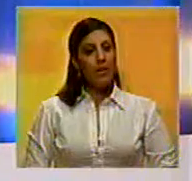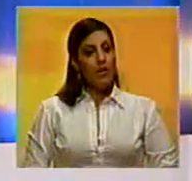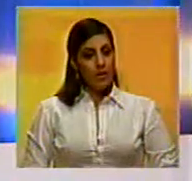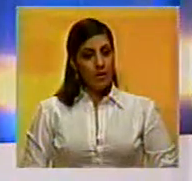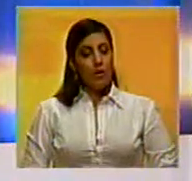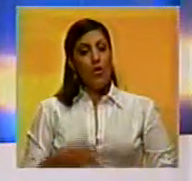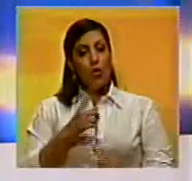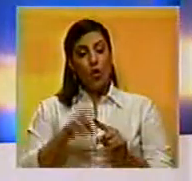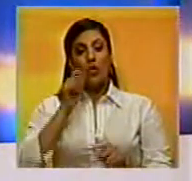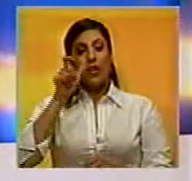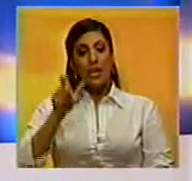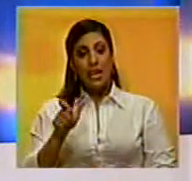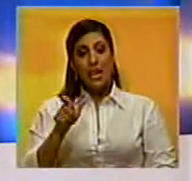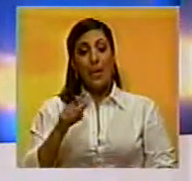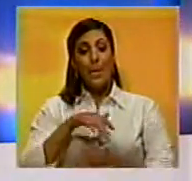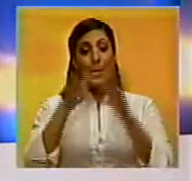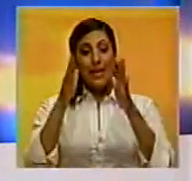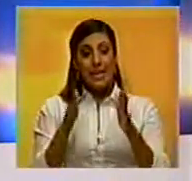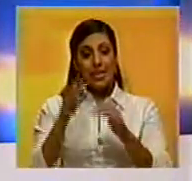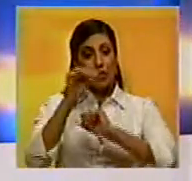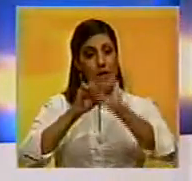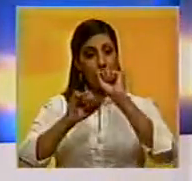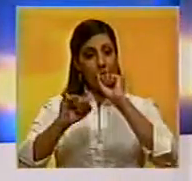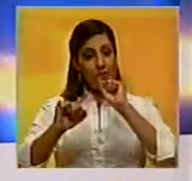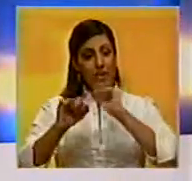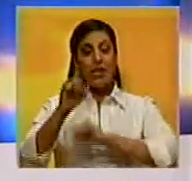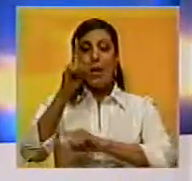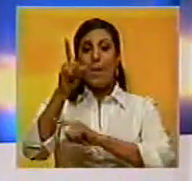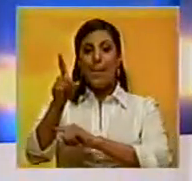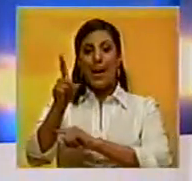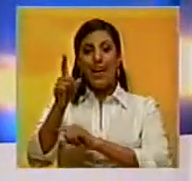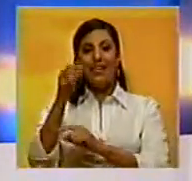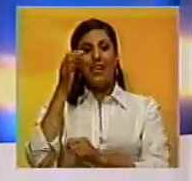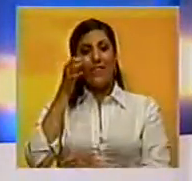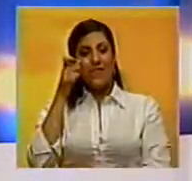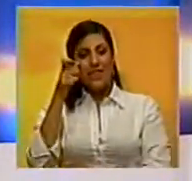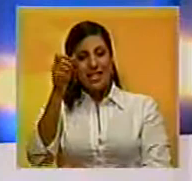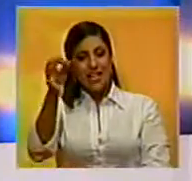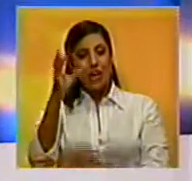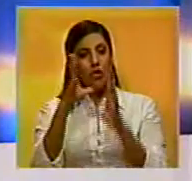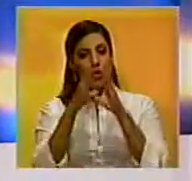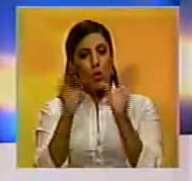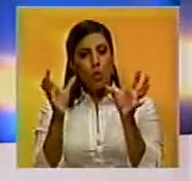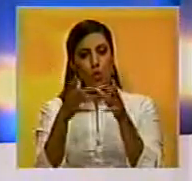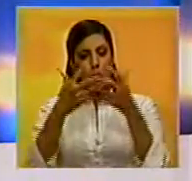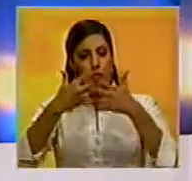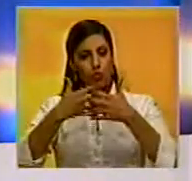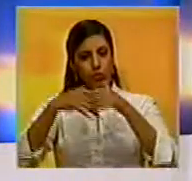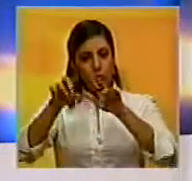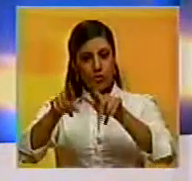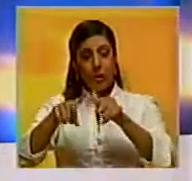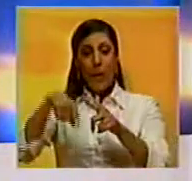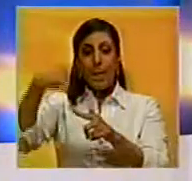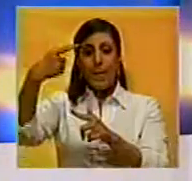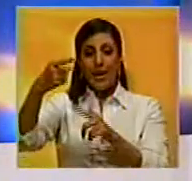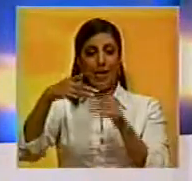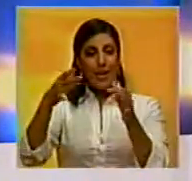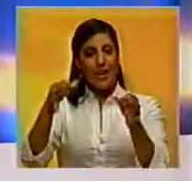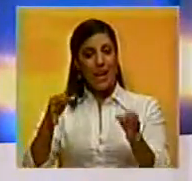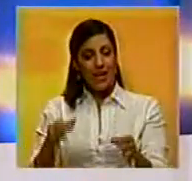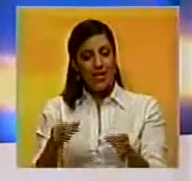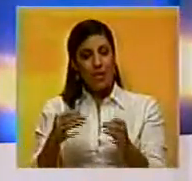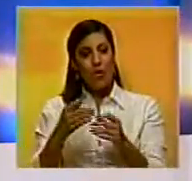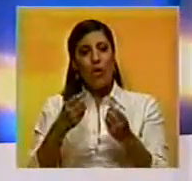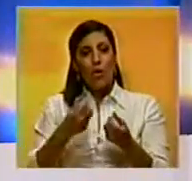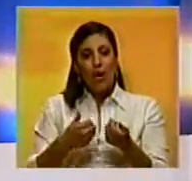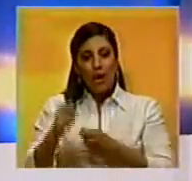Vladimir Padrino López, ministro de la Defensa, ordenó una fiscalización en todo el sector agroindustrial el día de mañana para garantizar la